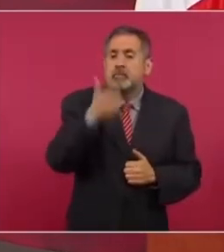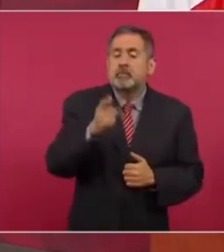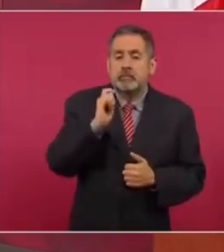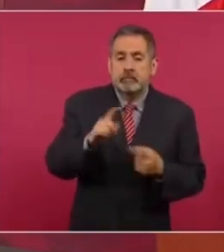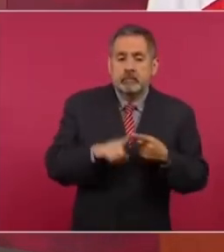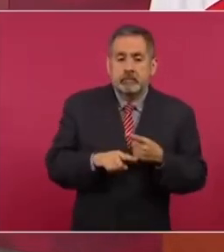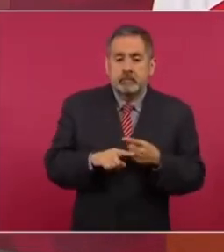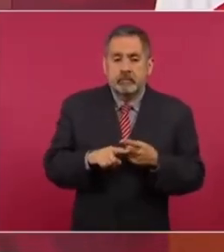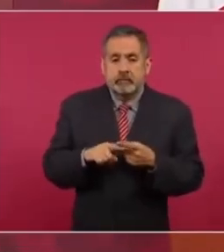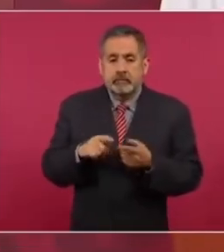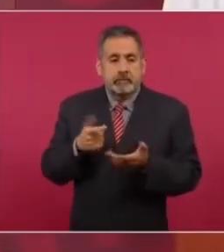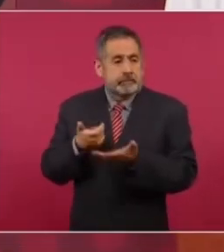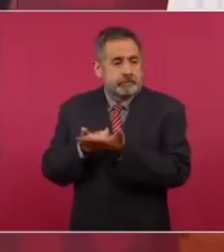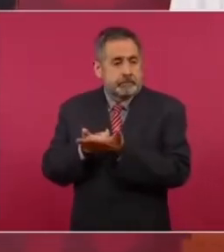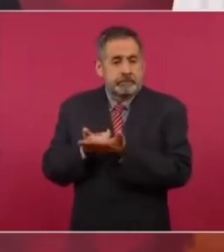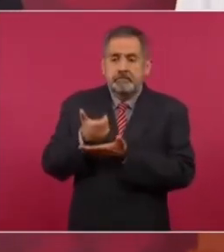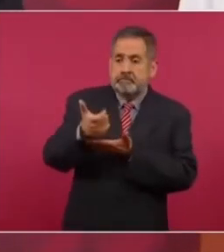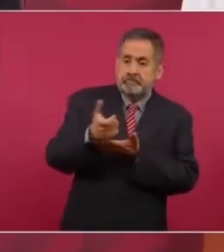cuesten menos